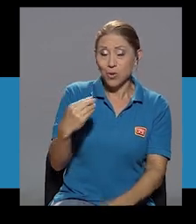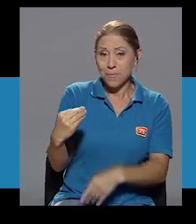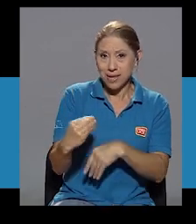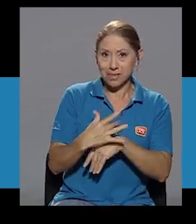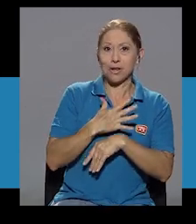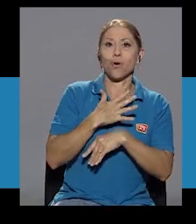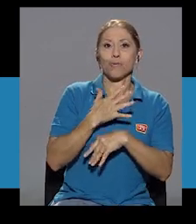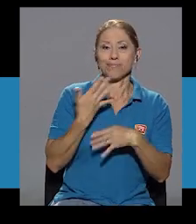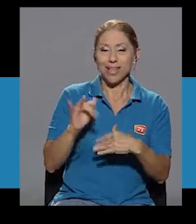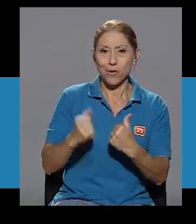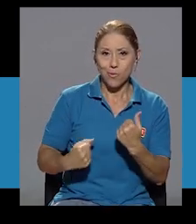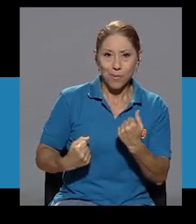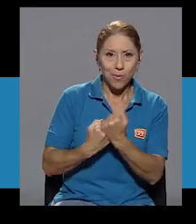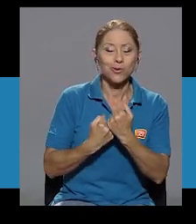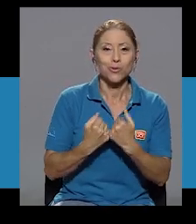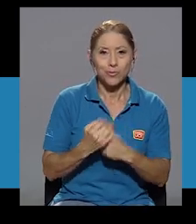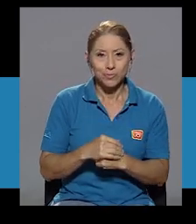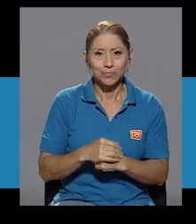Ya por lo menos ahí hubo apoyo.